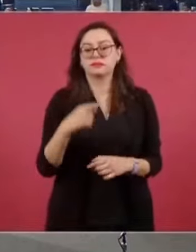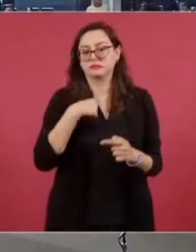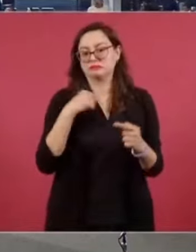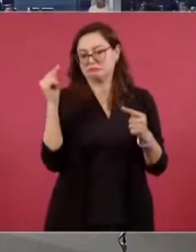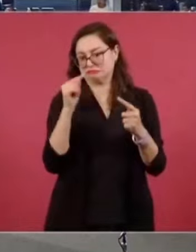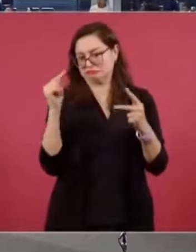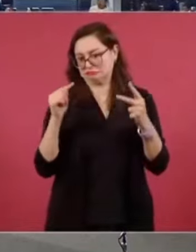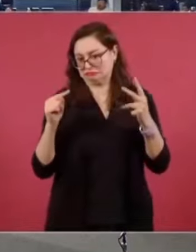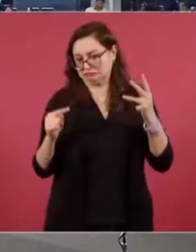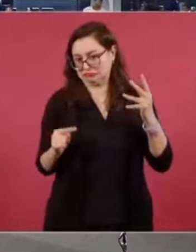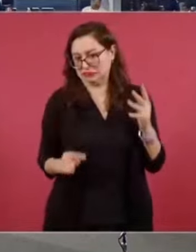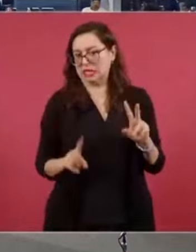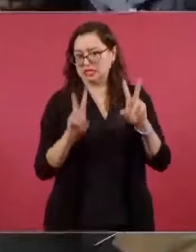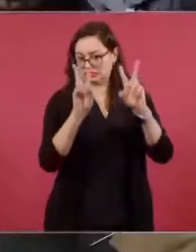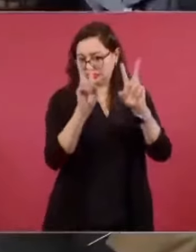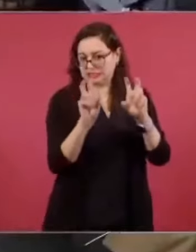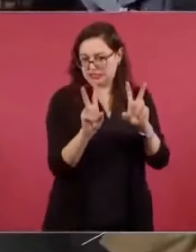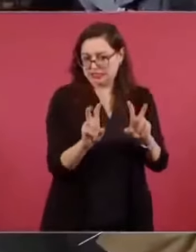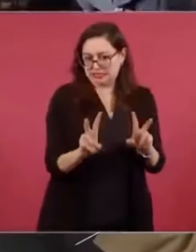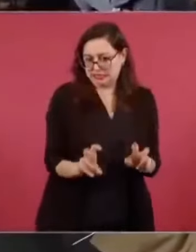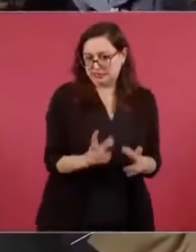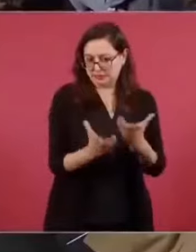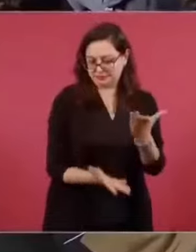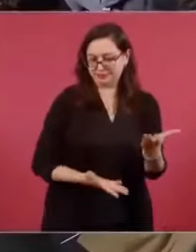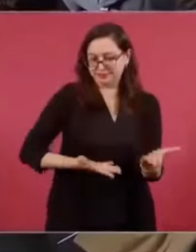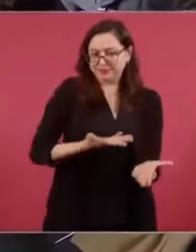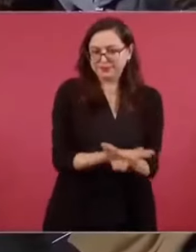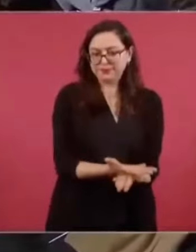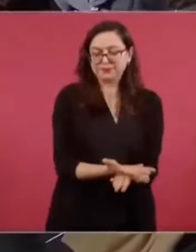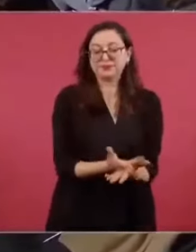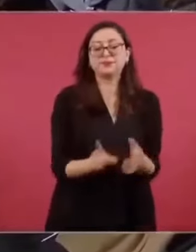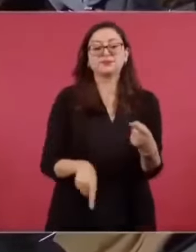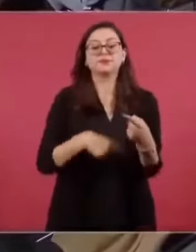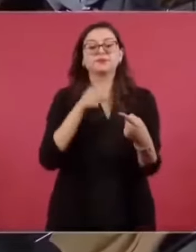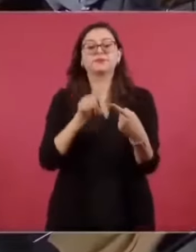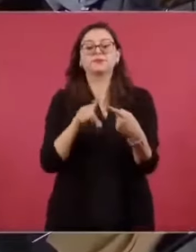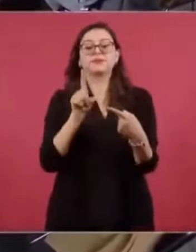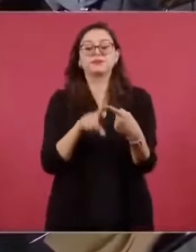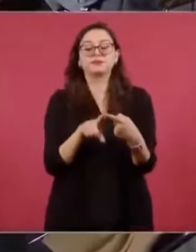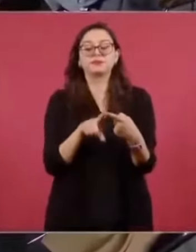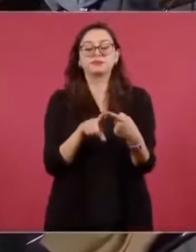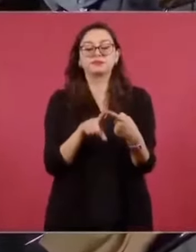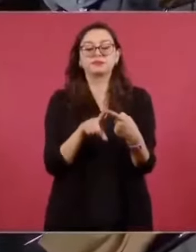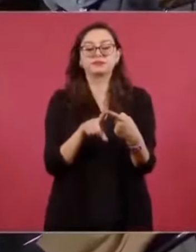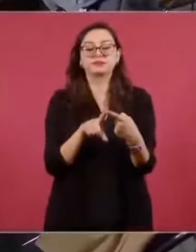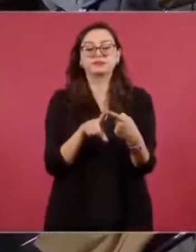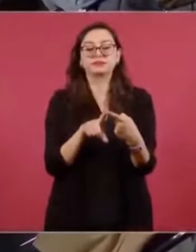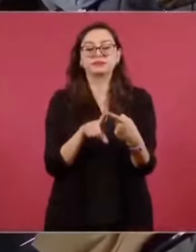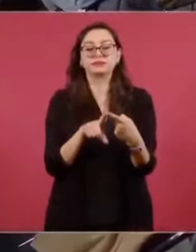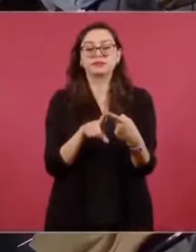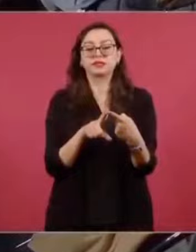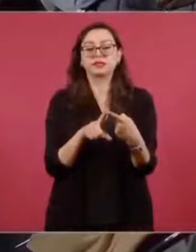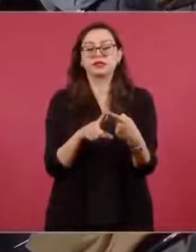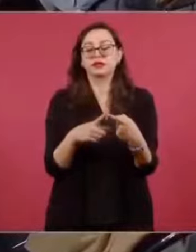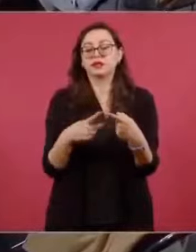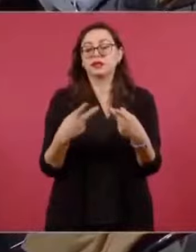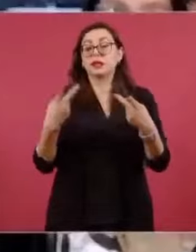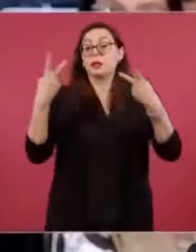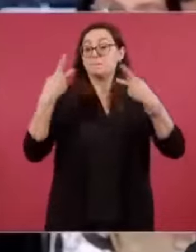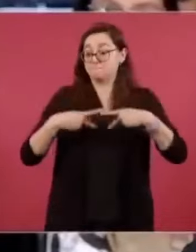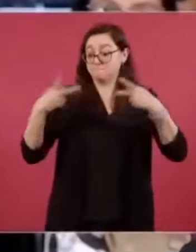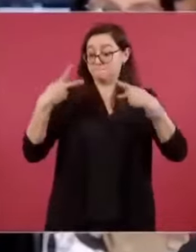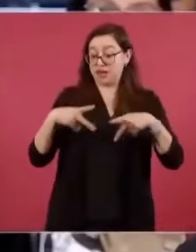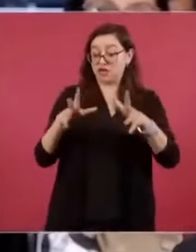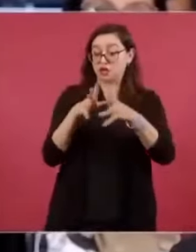para poner sobre la mesa. Bueno, el primero, en cuanto al registro, presidente, de personas desaparecidas, ¿ya terminó el